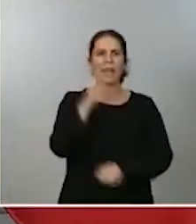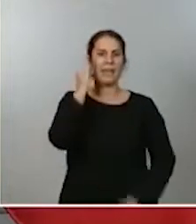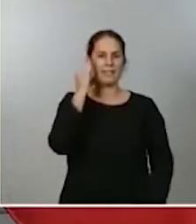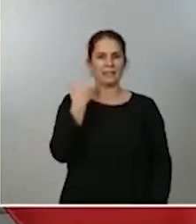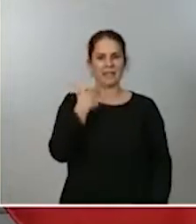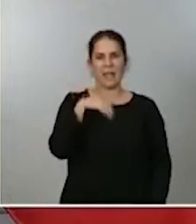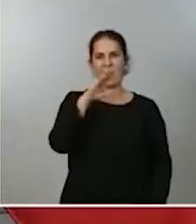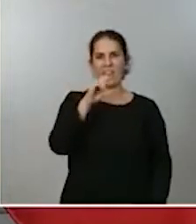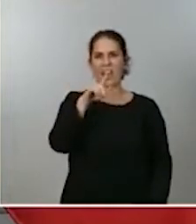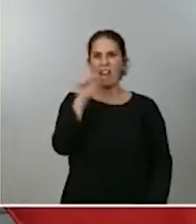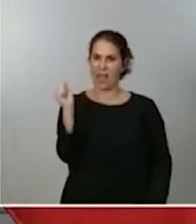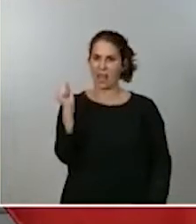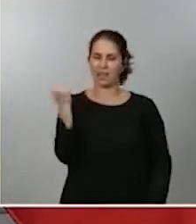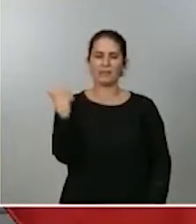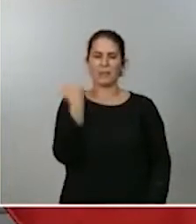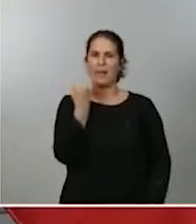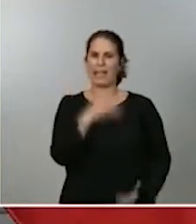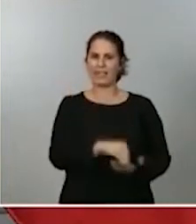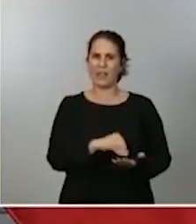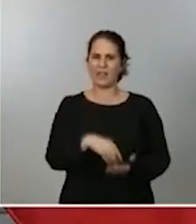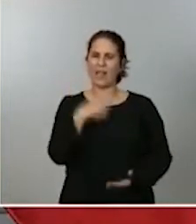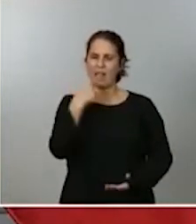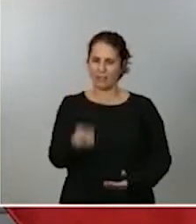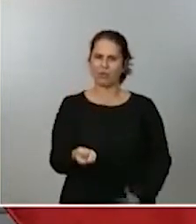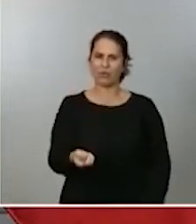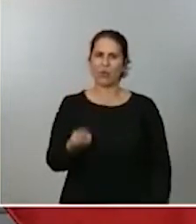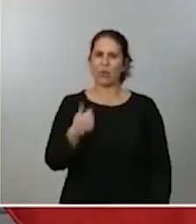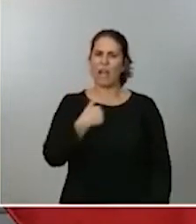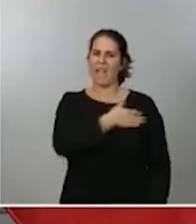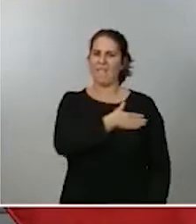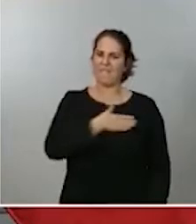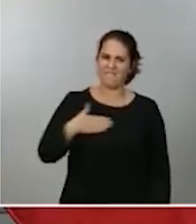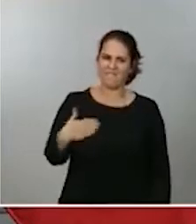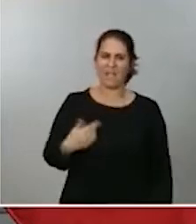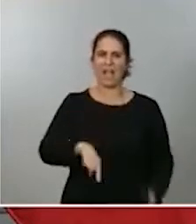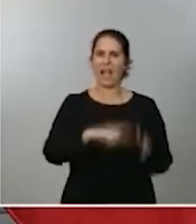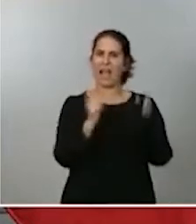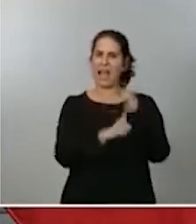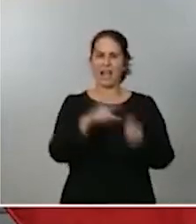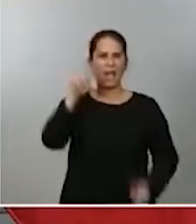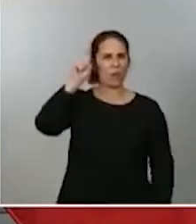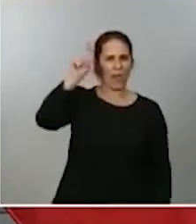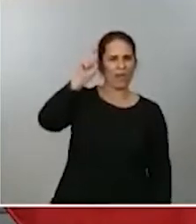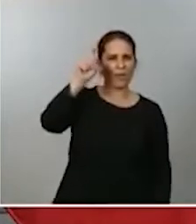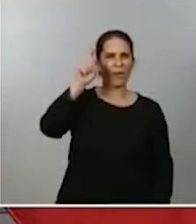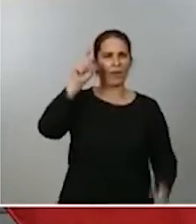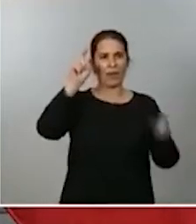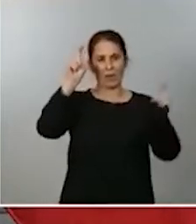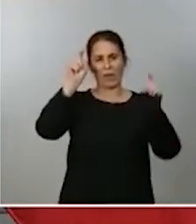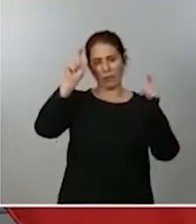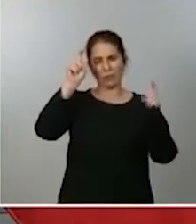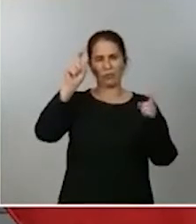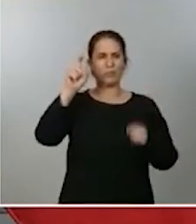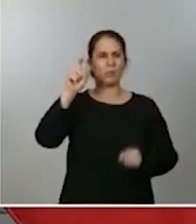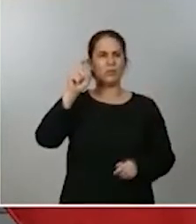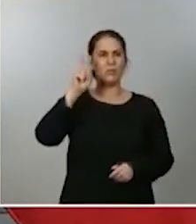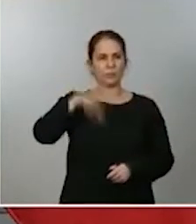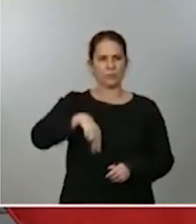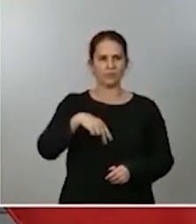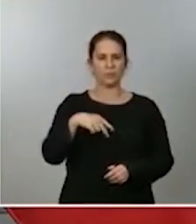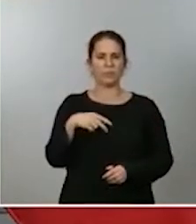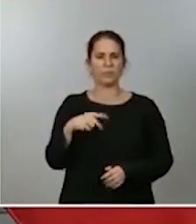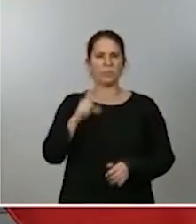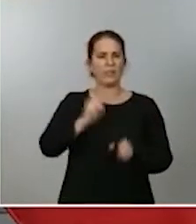diferentes ocasiones su vocación de que la ley de educación cuente con la más amplia participación y con los mayores